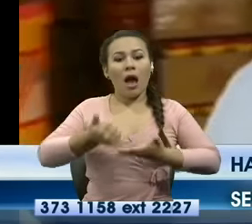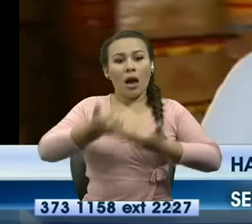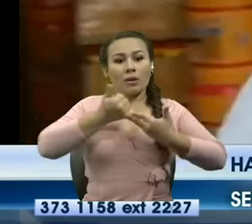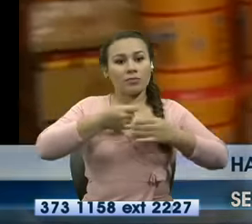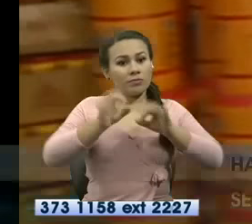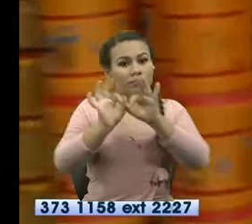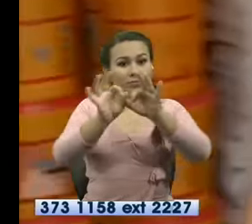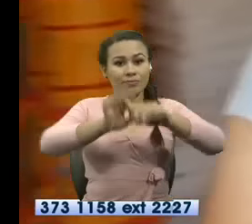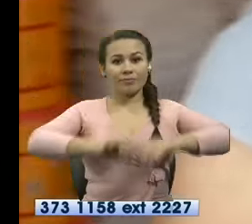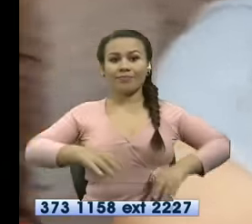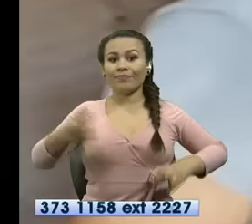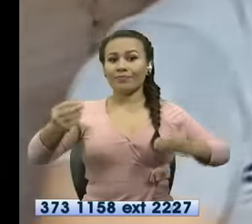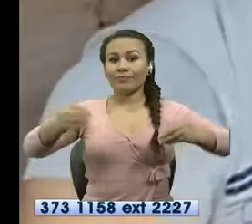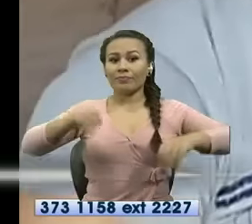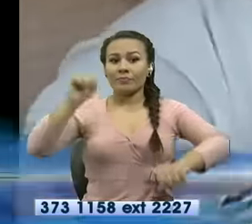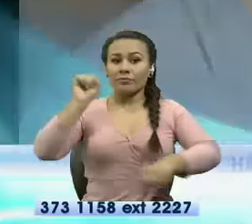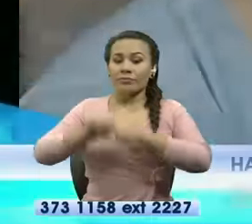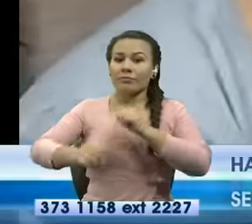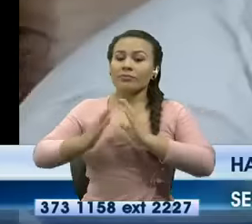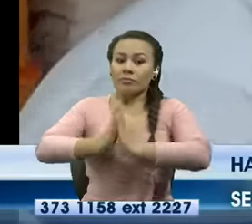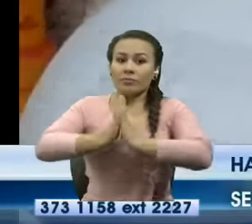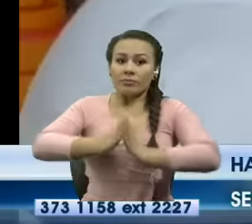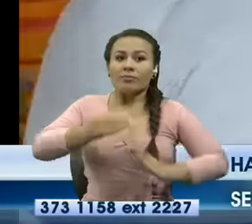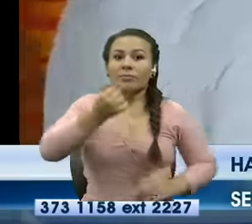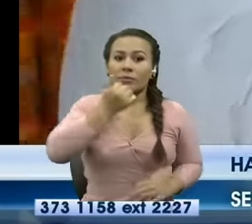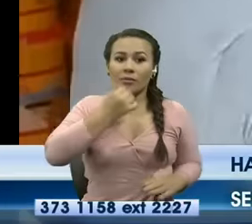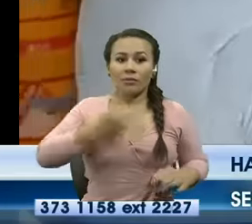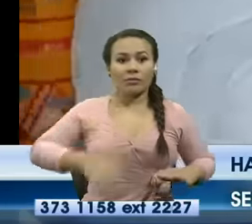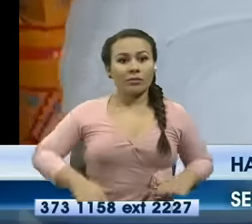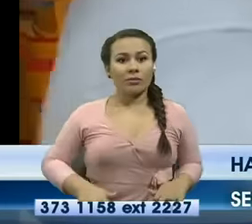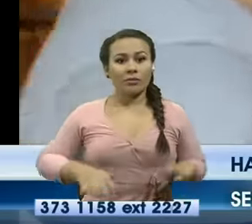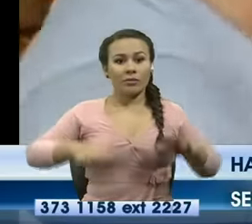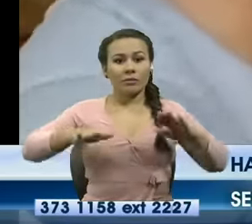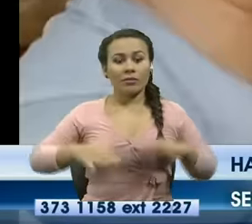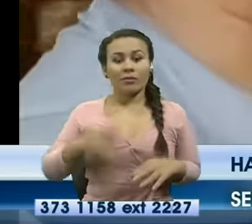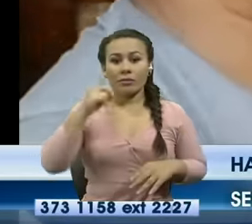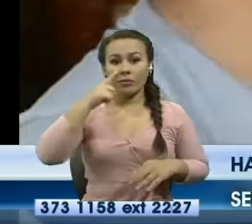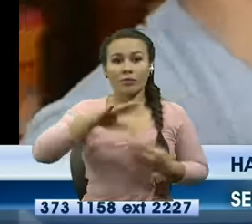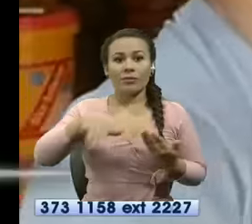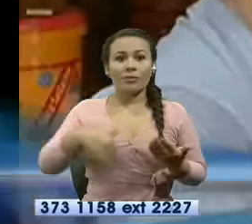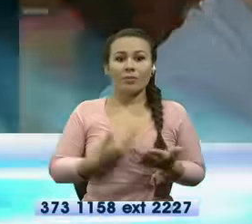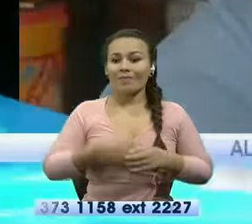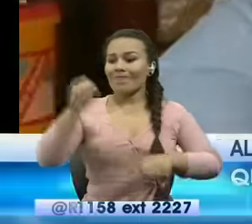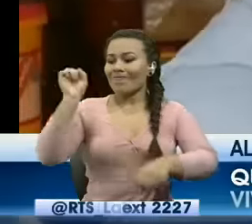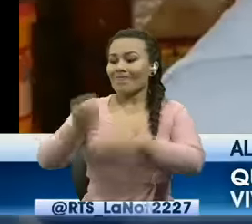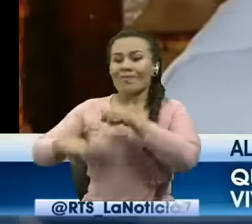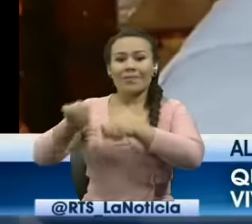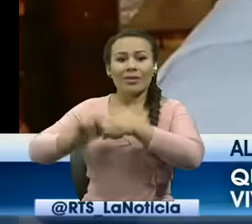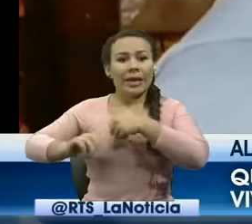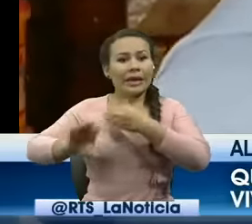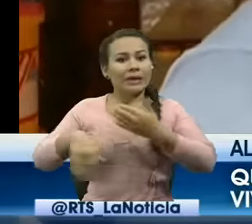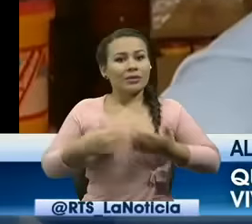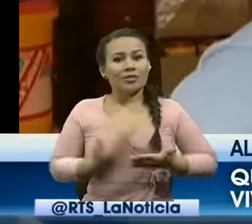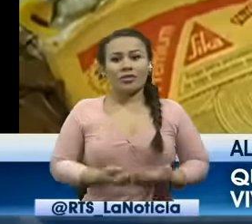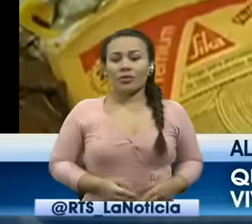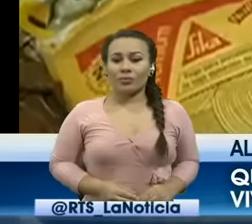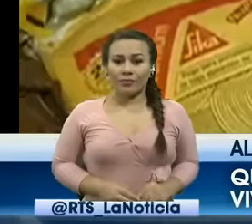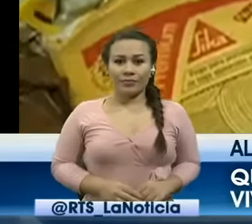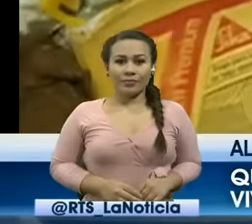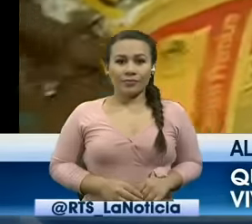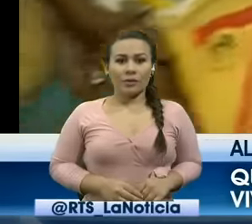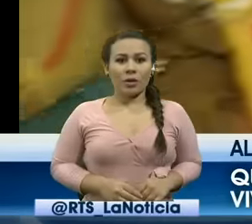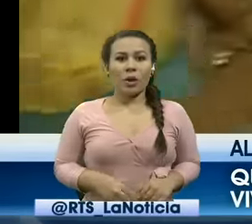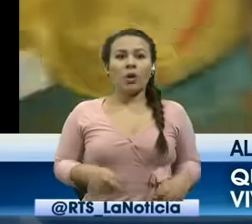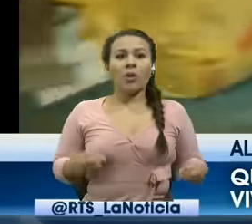en la parte de aquí lo que es el agua toda la parte baja todo todo está dañado todos los sacos en paz están dañados ¿cuántos